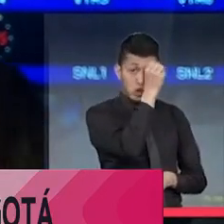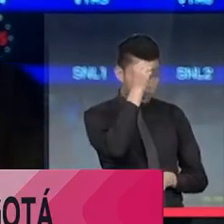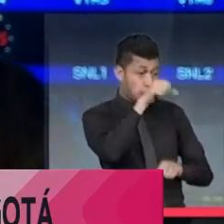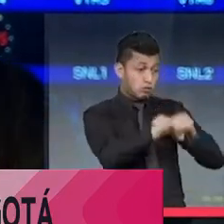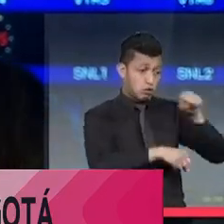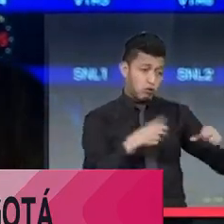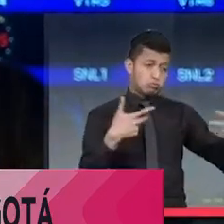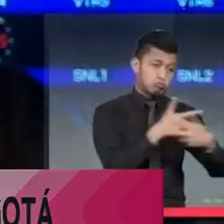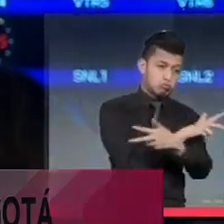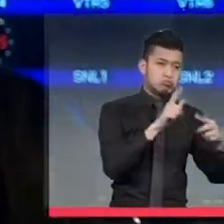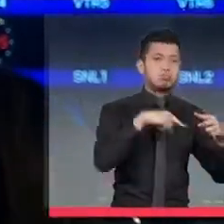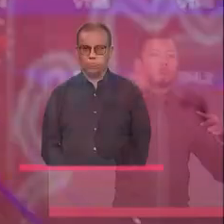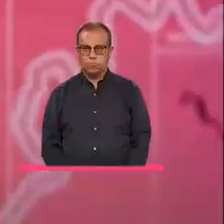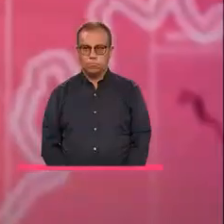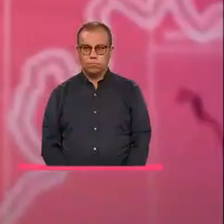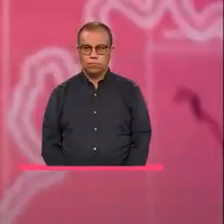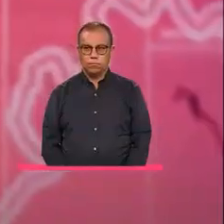domingo ciclovía, un domingo parques.